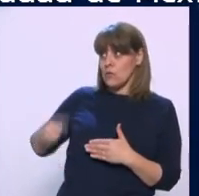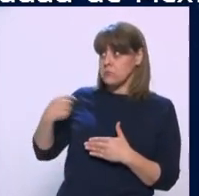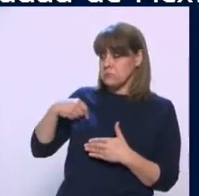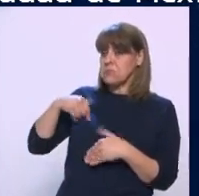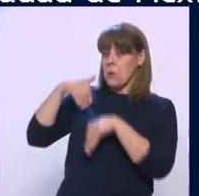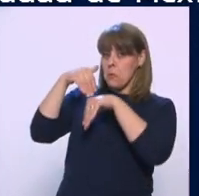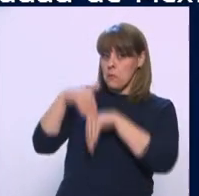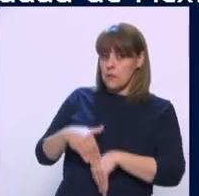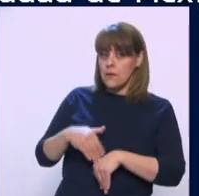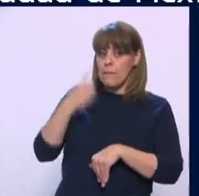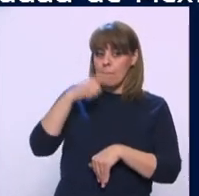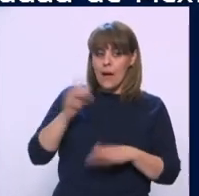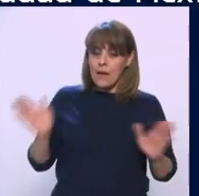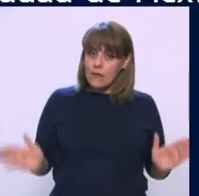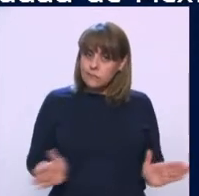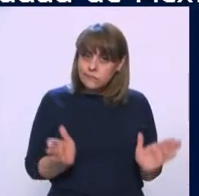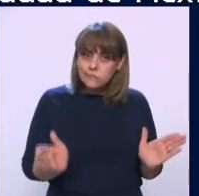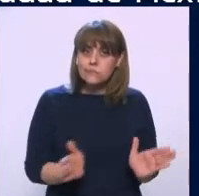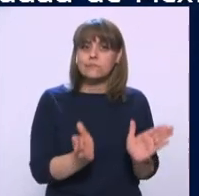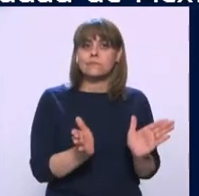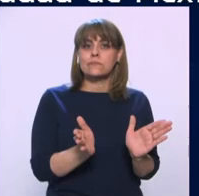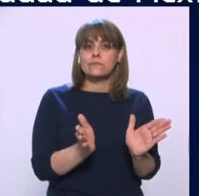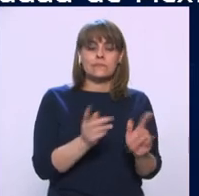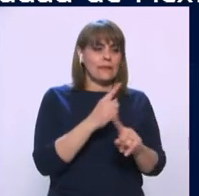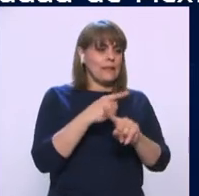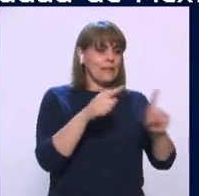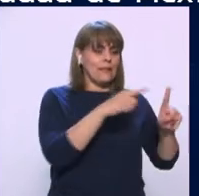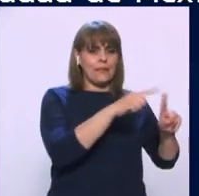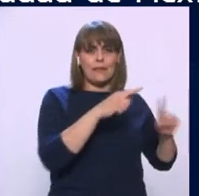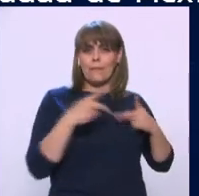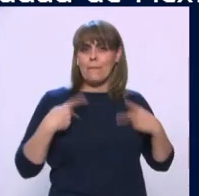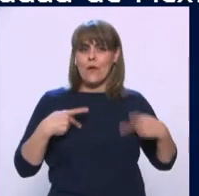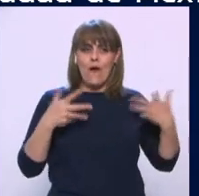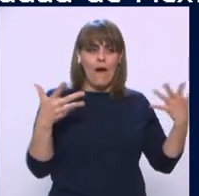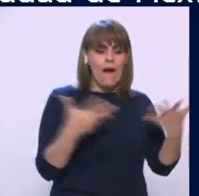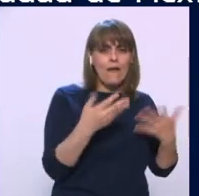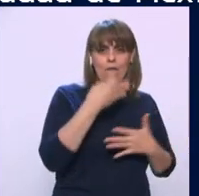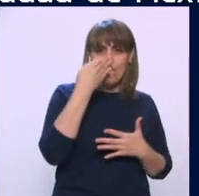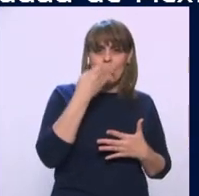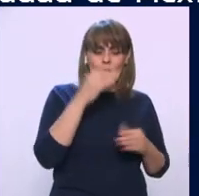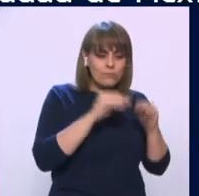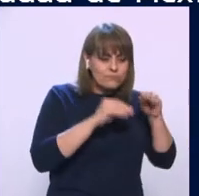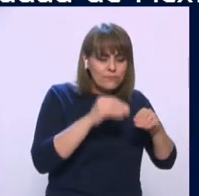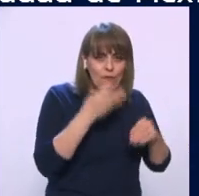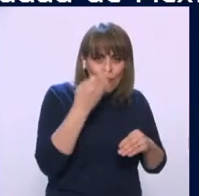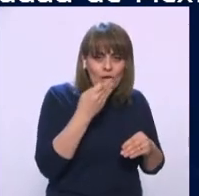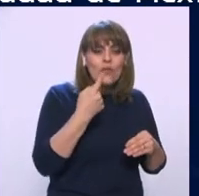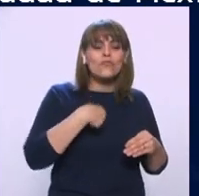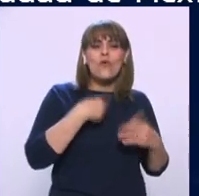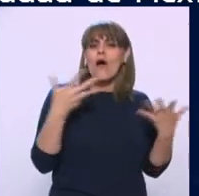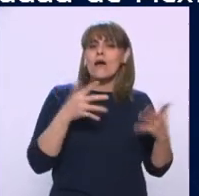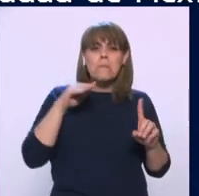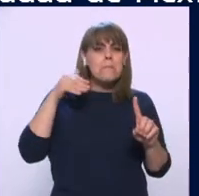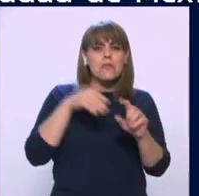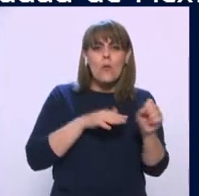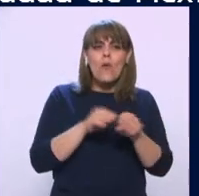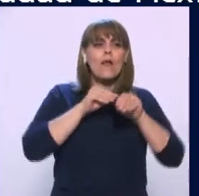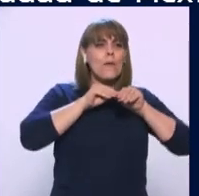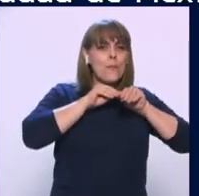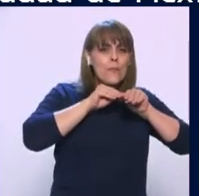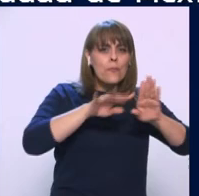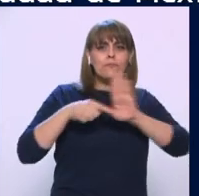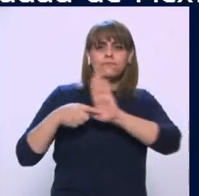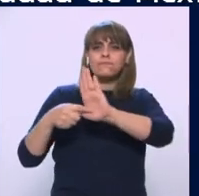impulsar a todos nuestros productores de Zempasúchil, lo estaremos dedicando a difundir y a